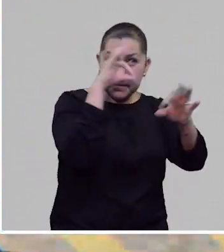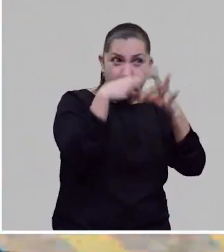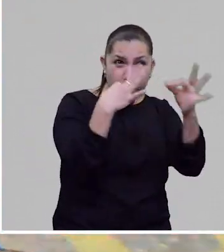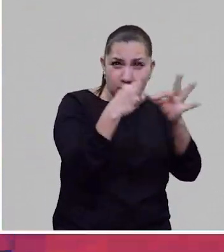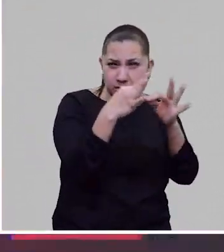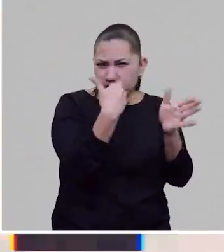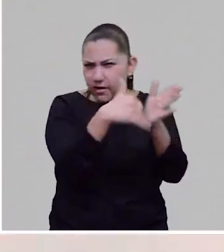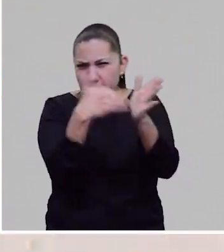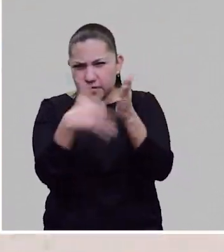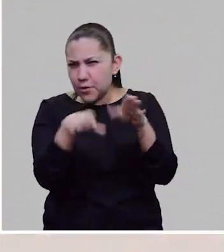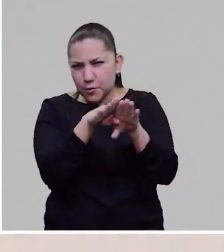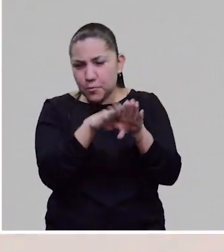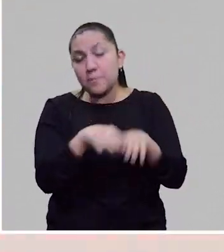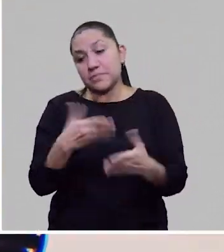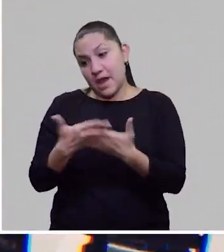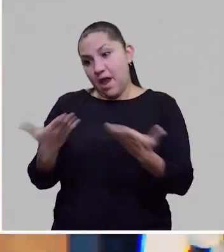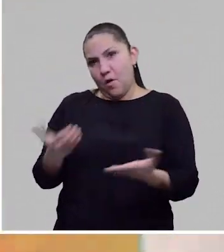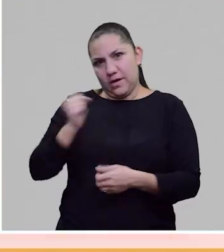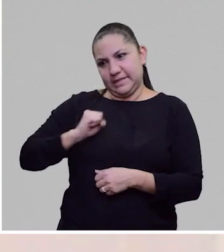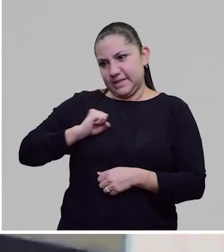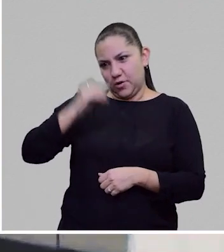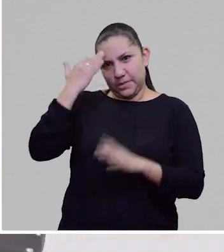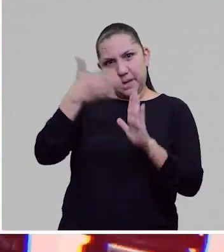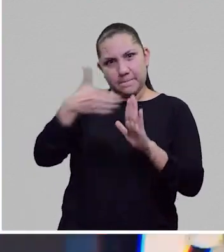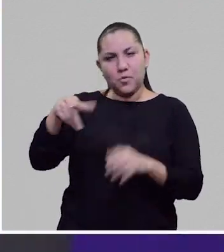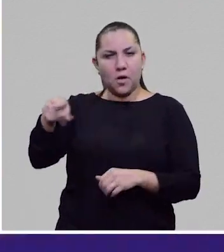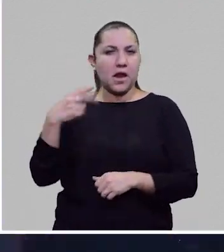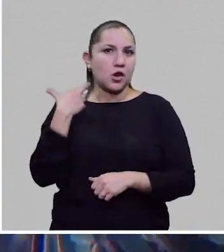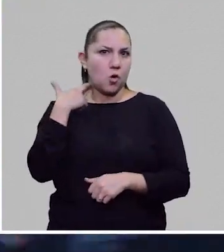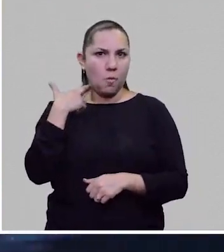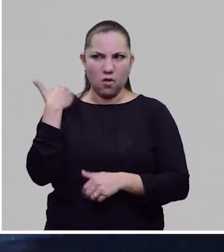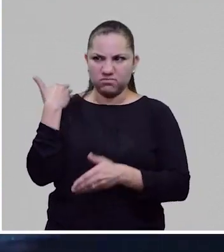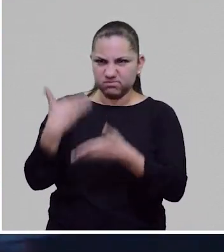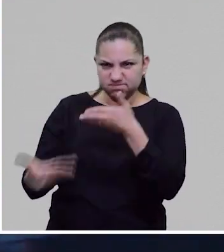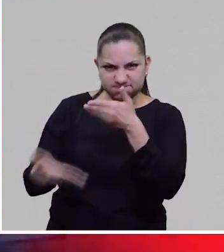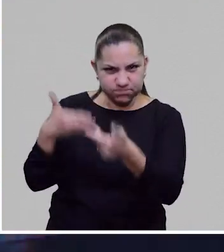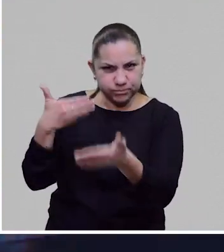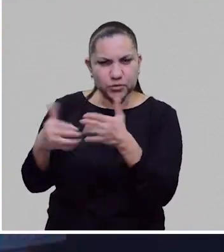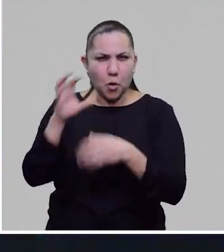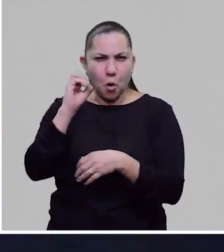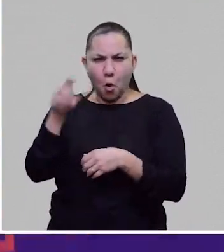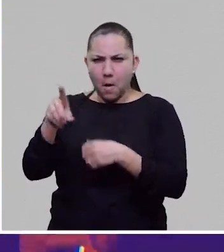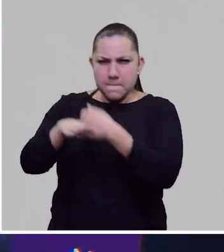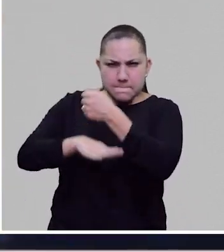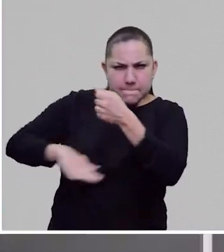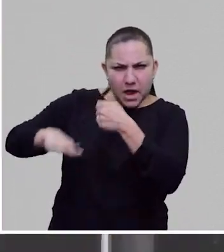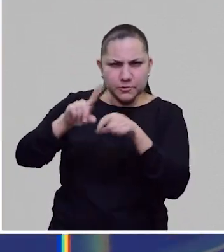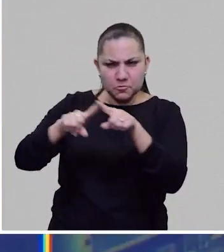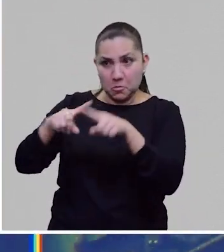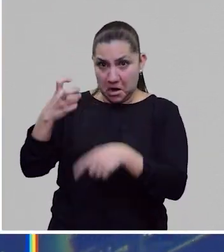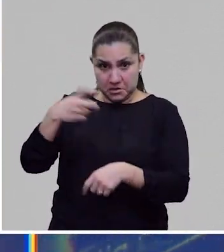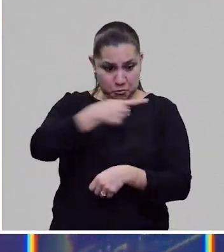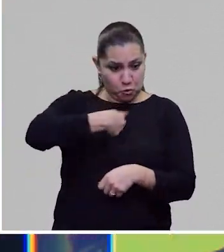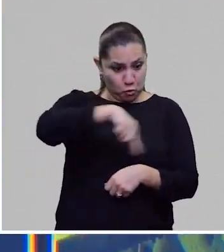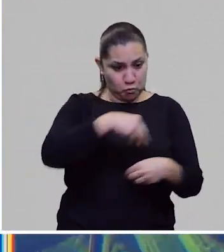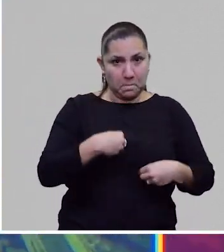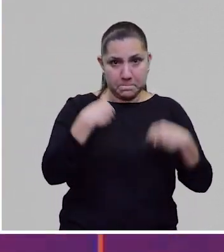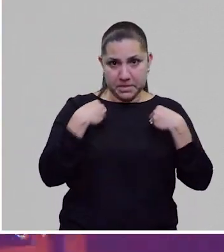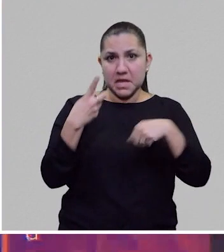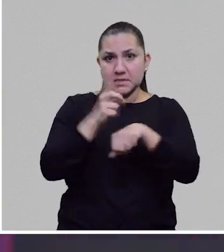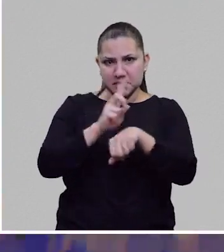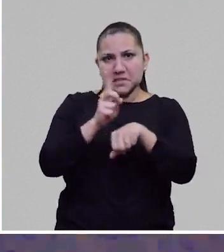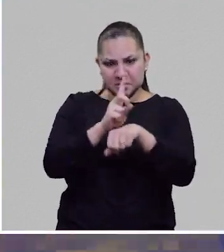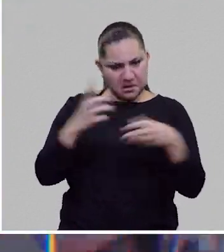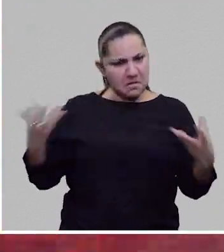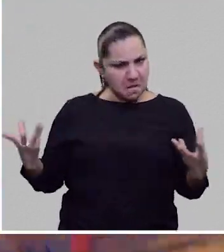década del siglo XXI, los robots, ya sean sofisticados o elementales, forman parte de nuestra vida cotidiana. Conocerlos